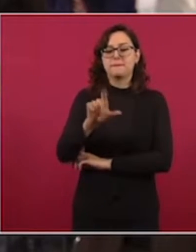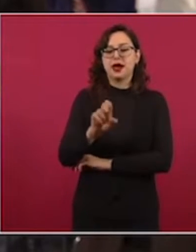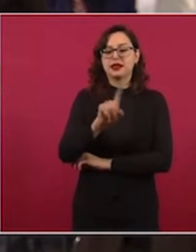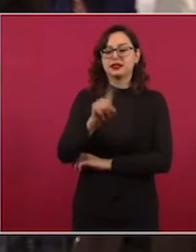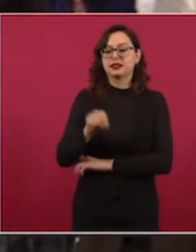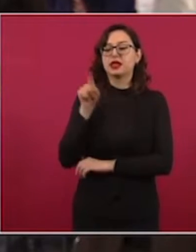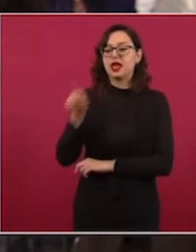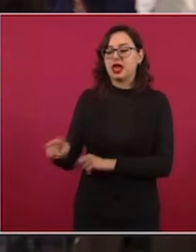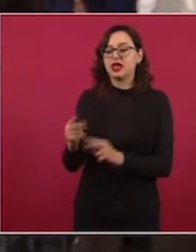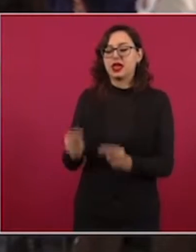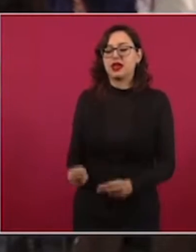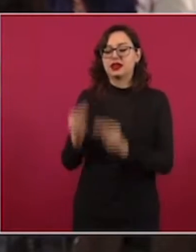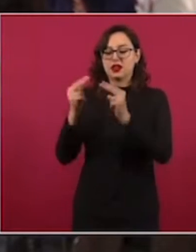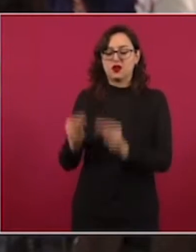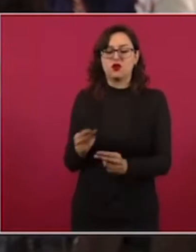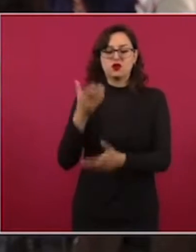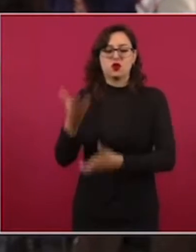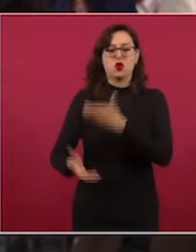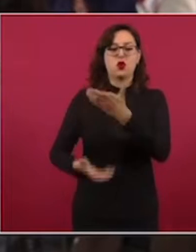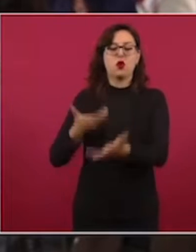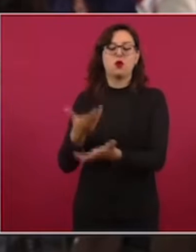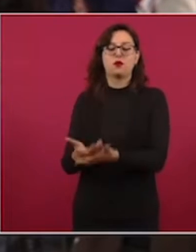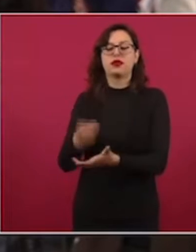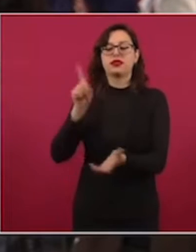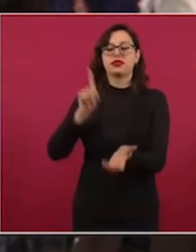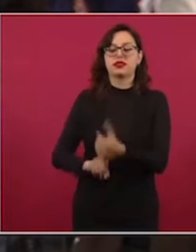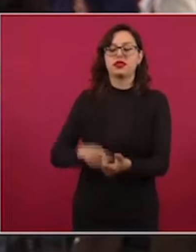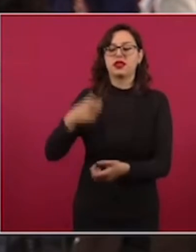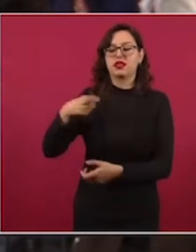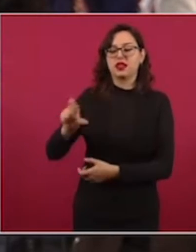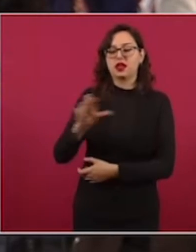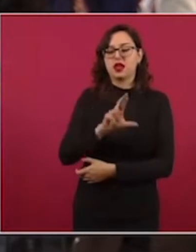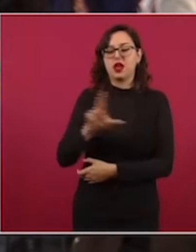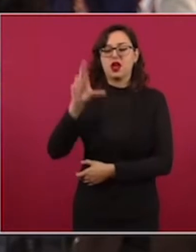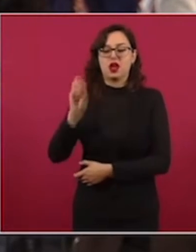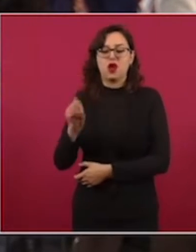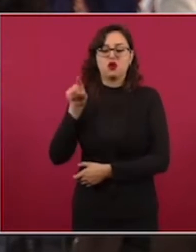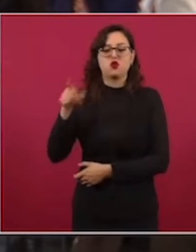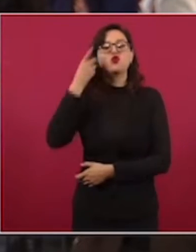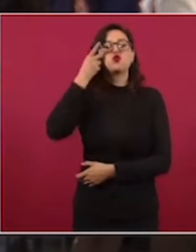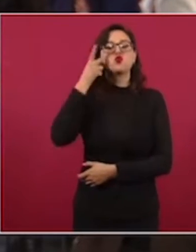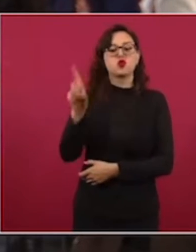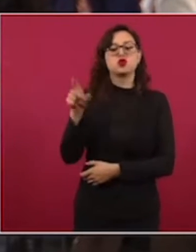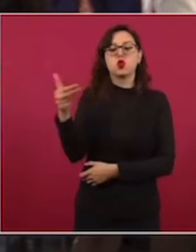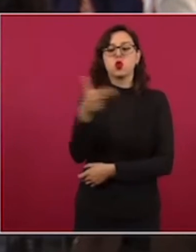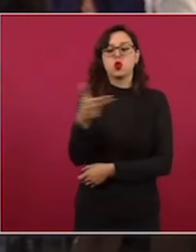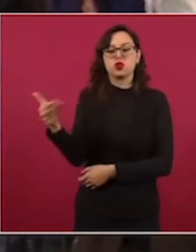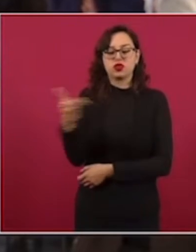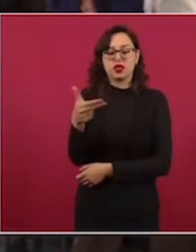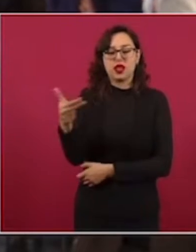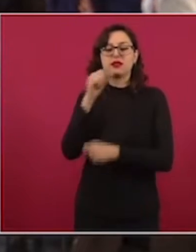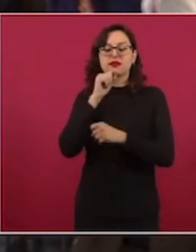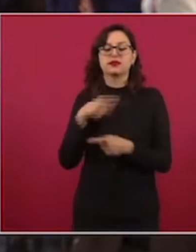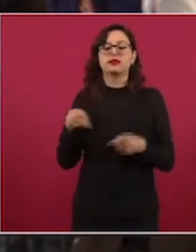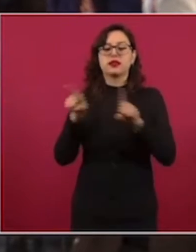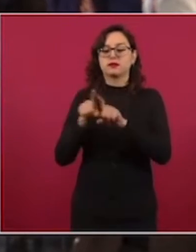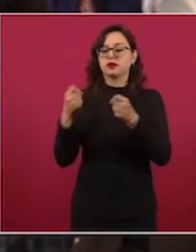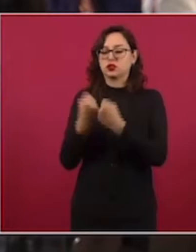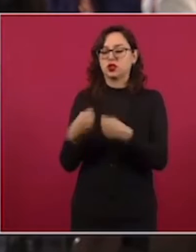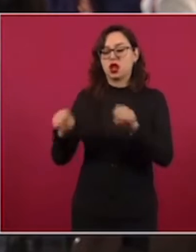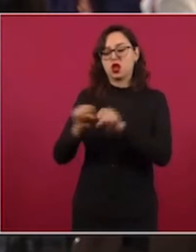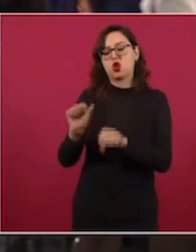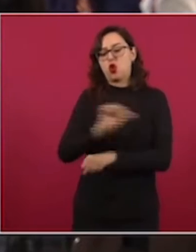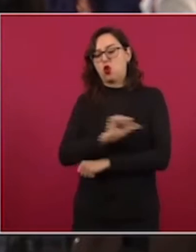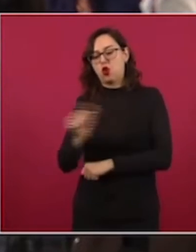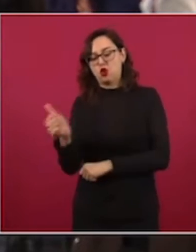de Quintana Roo como apoderada legal de la cadena hotelera Taj Condominus y también como accionista en IntiCamp